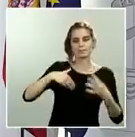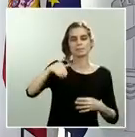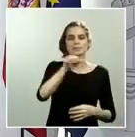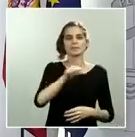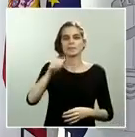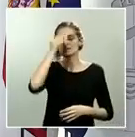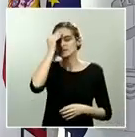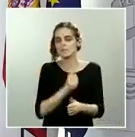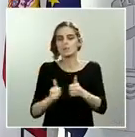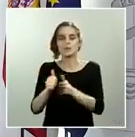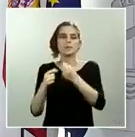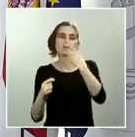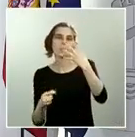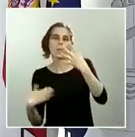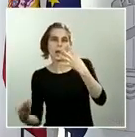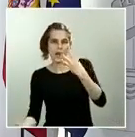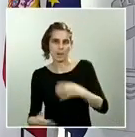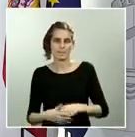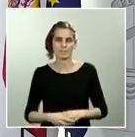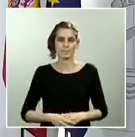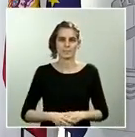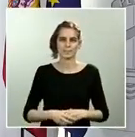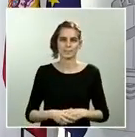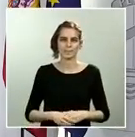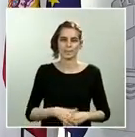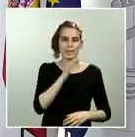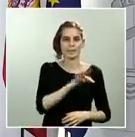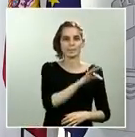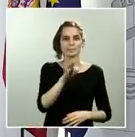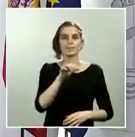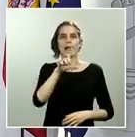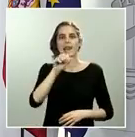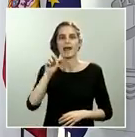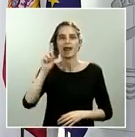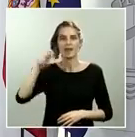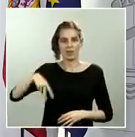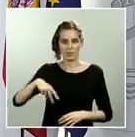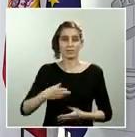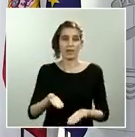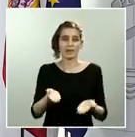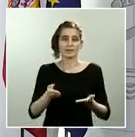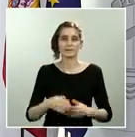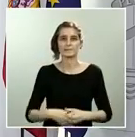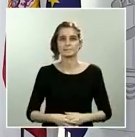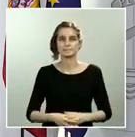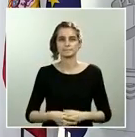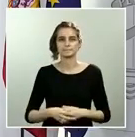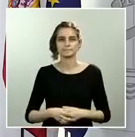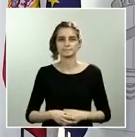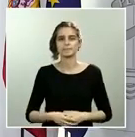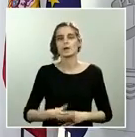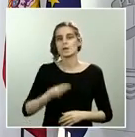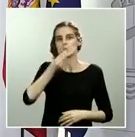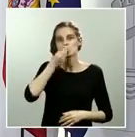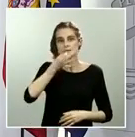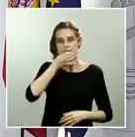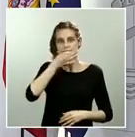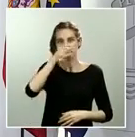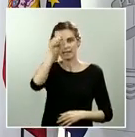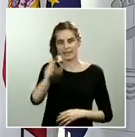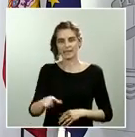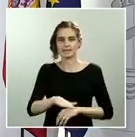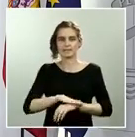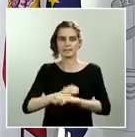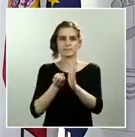Vamos ahora a La Razón. Adelante, La Razón. Buenas tardes, portavoz. Ainhoa Martínez de La